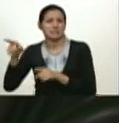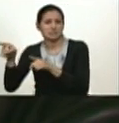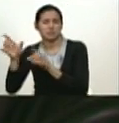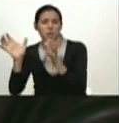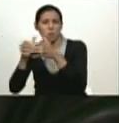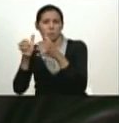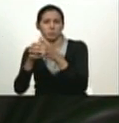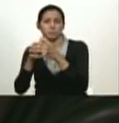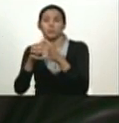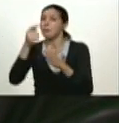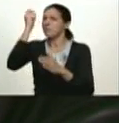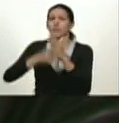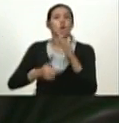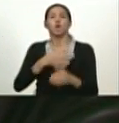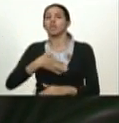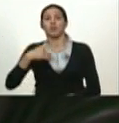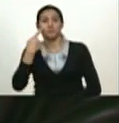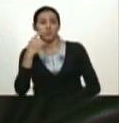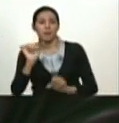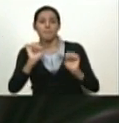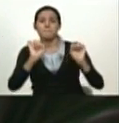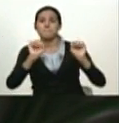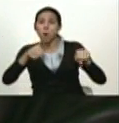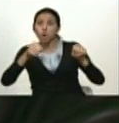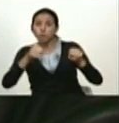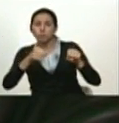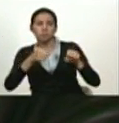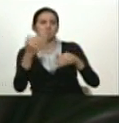pero prohibidas no quiero ver motos trancando vía